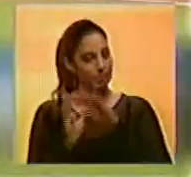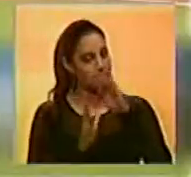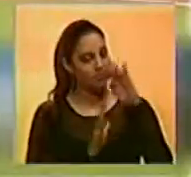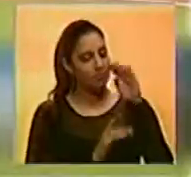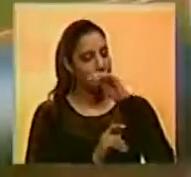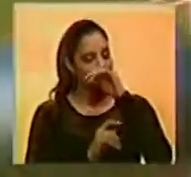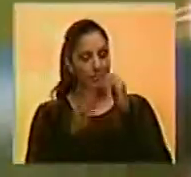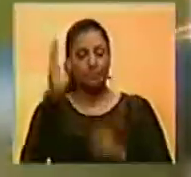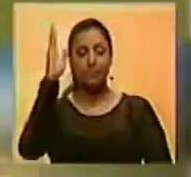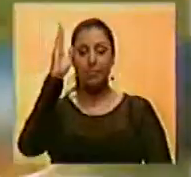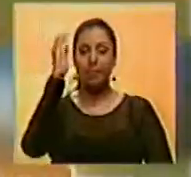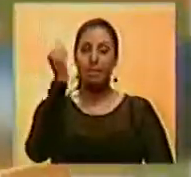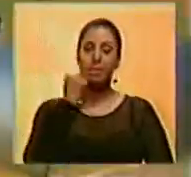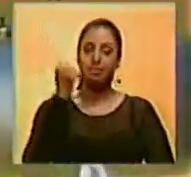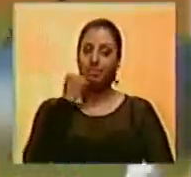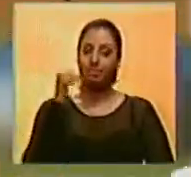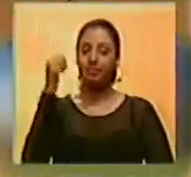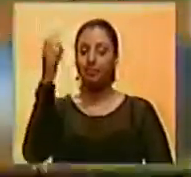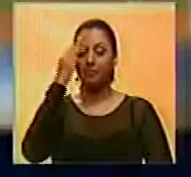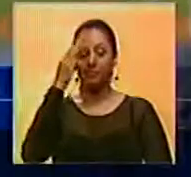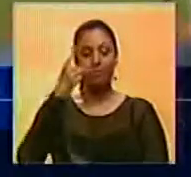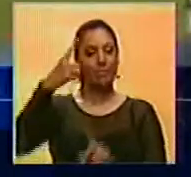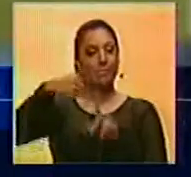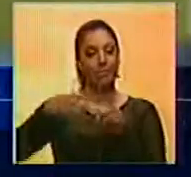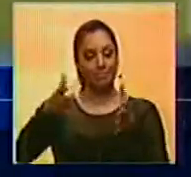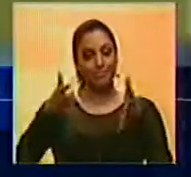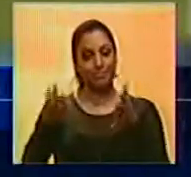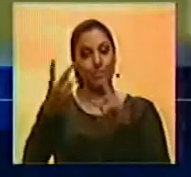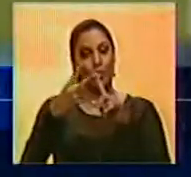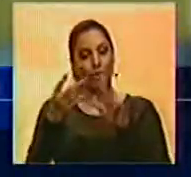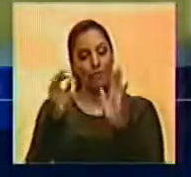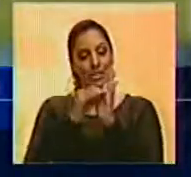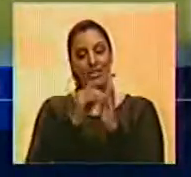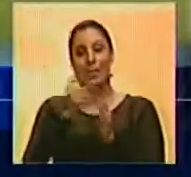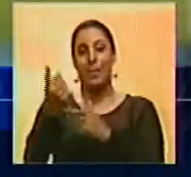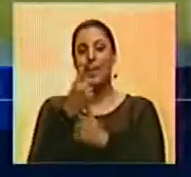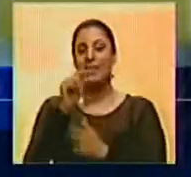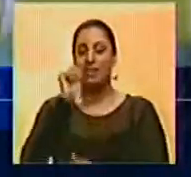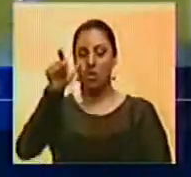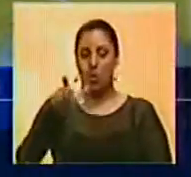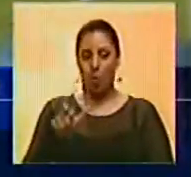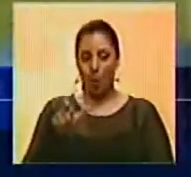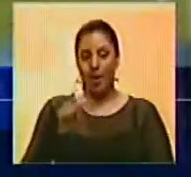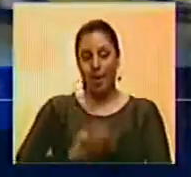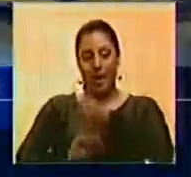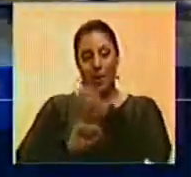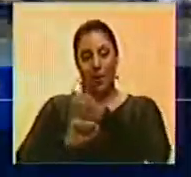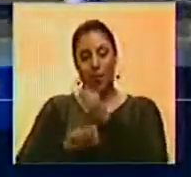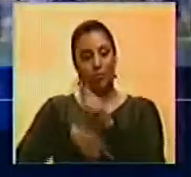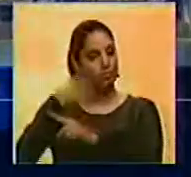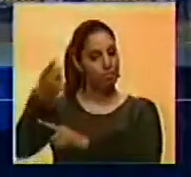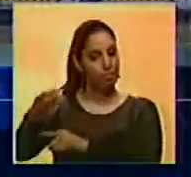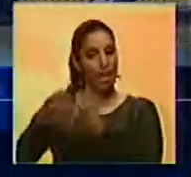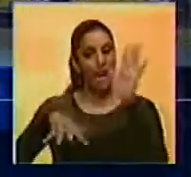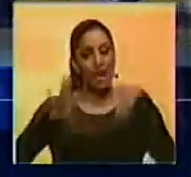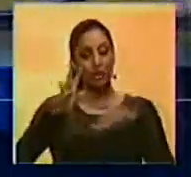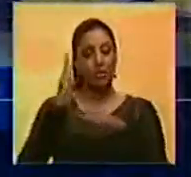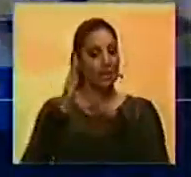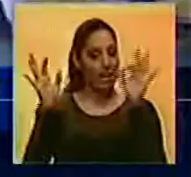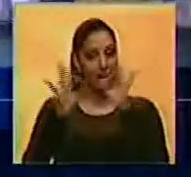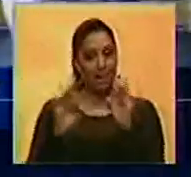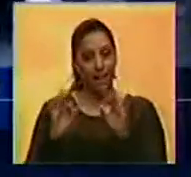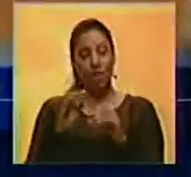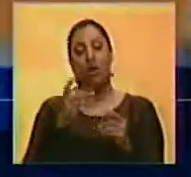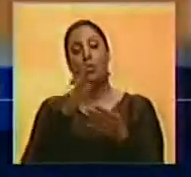En Valencia, navegantes del Magallanes sumó su segundo triunfo al hilo bajo el mando de Omar Malavé... ...apoyados en una ofensiva de 14 imparables